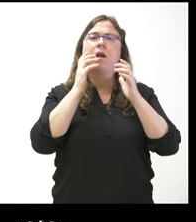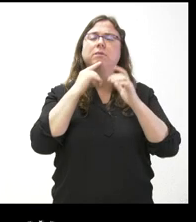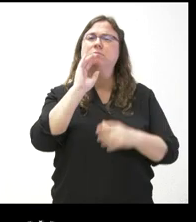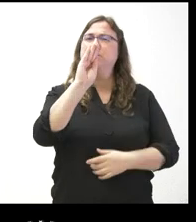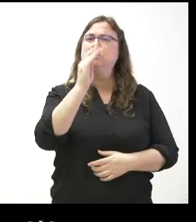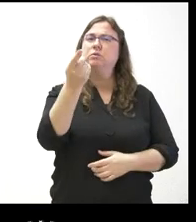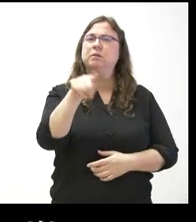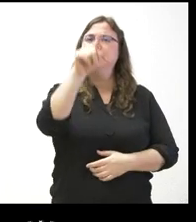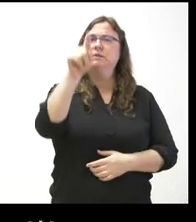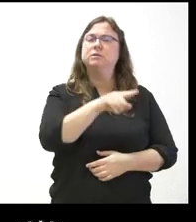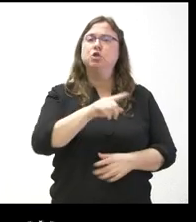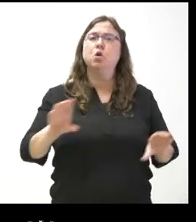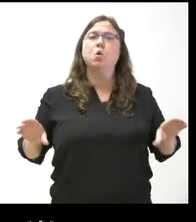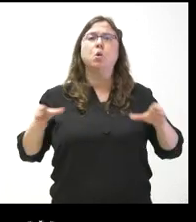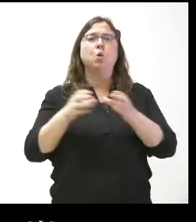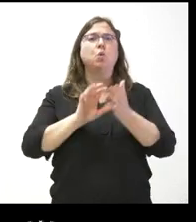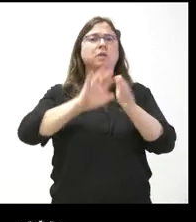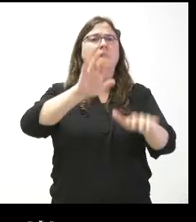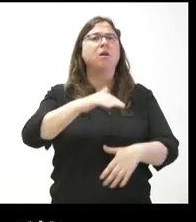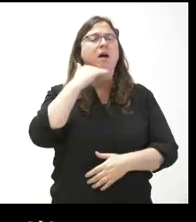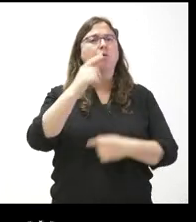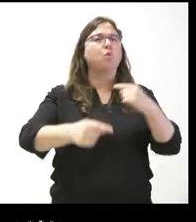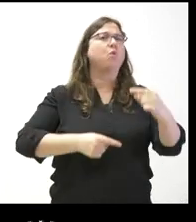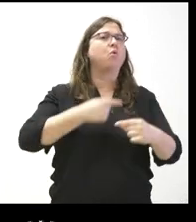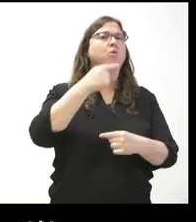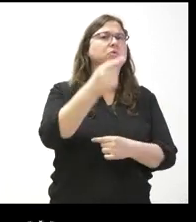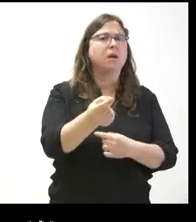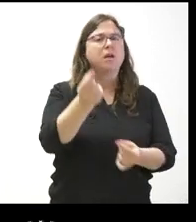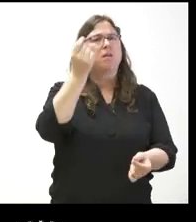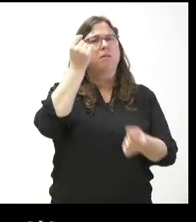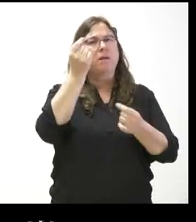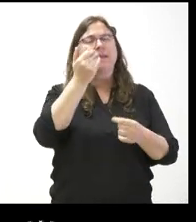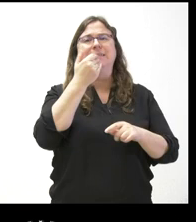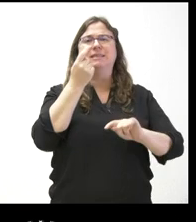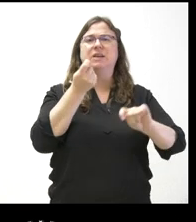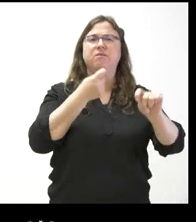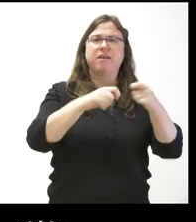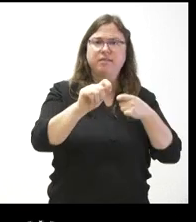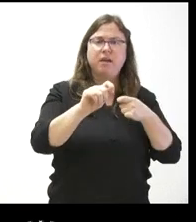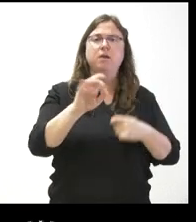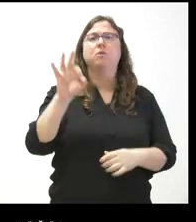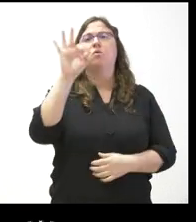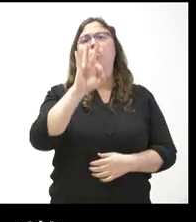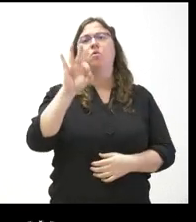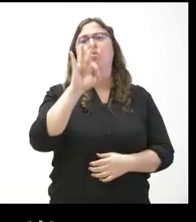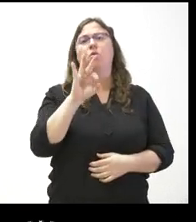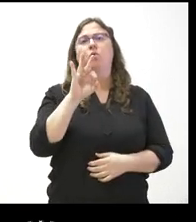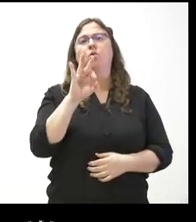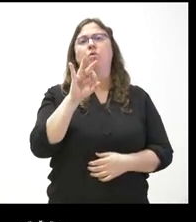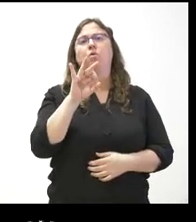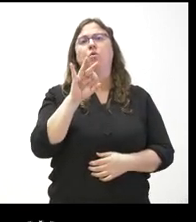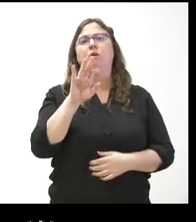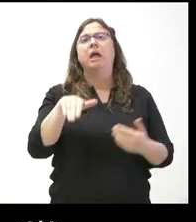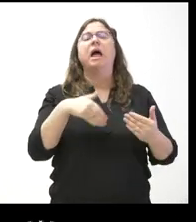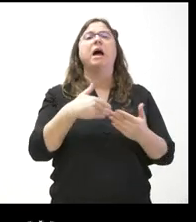valorado las consecuencias que puede tener la relajación de estas medidas en la venta, en la propia